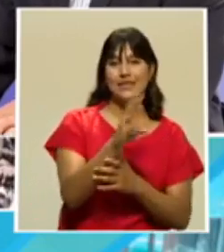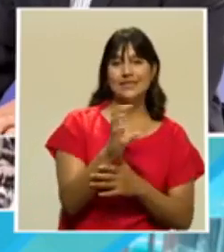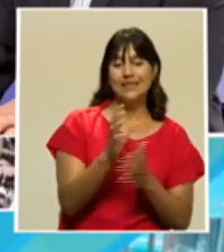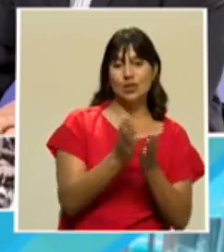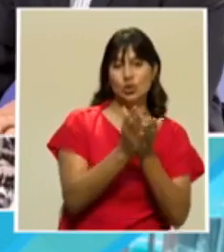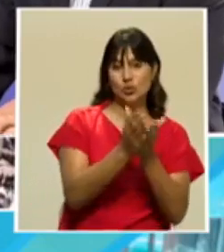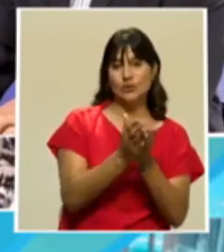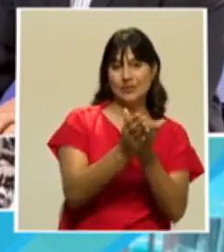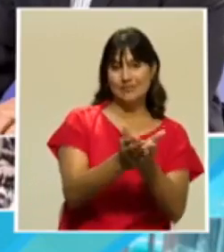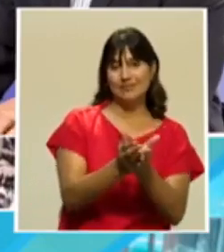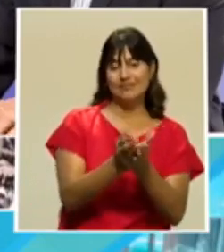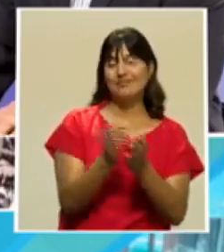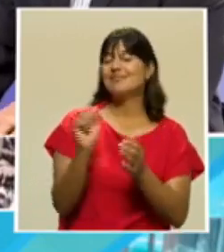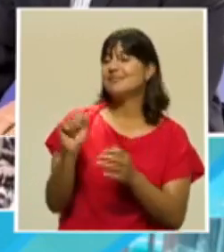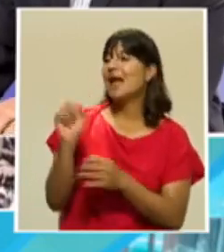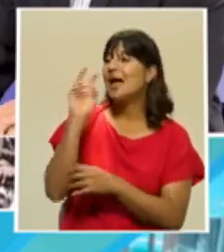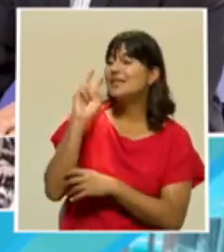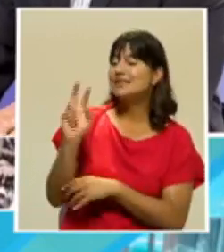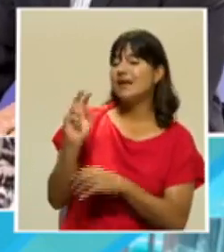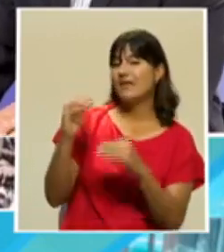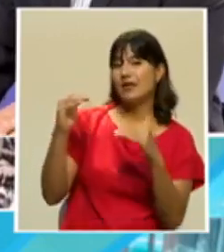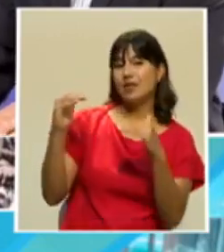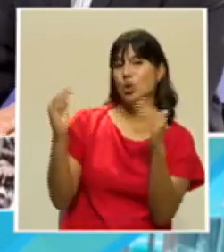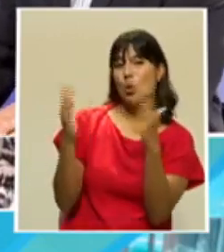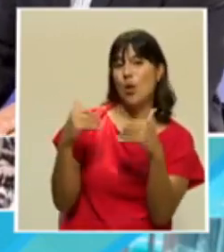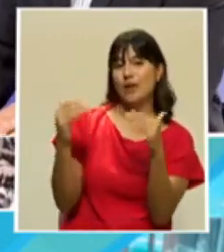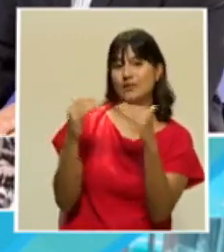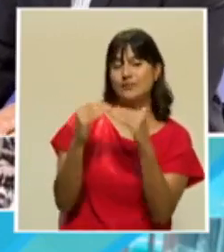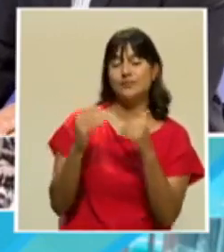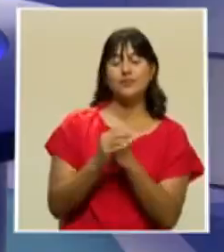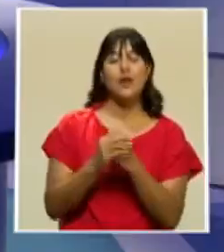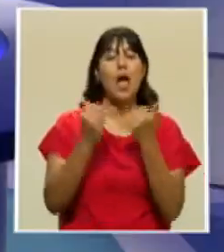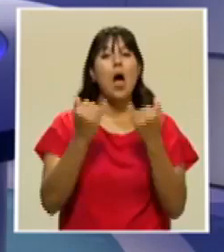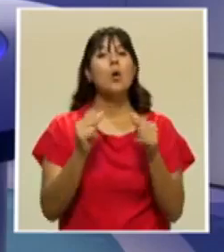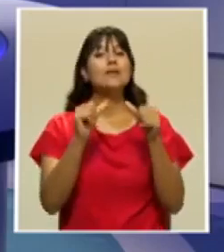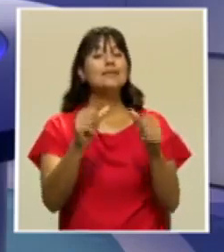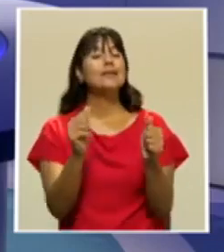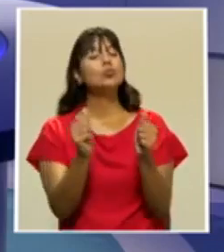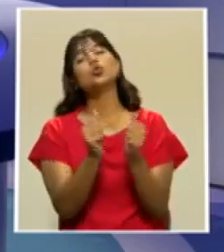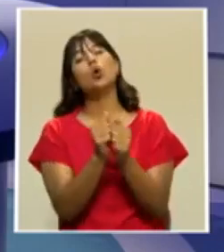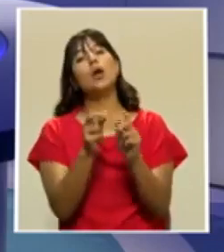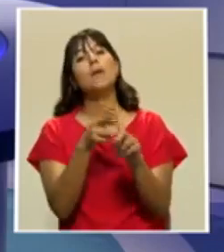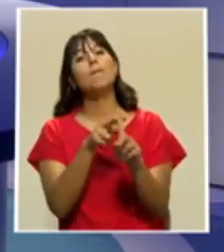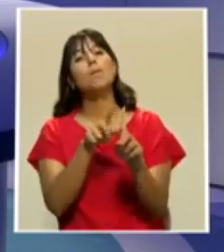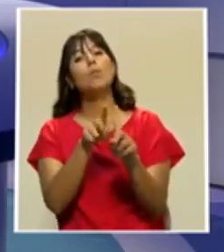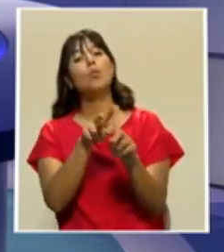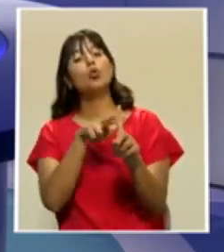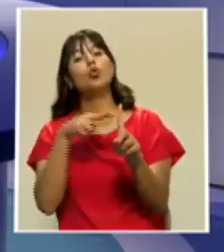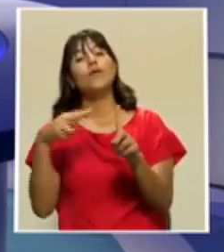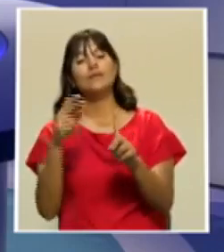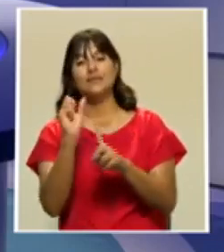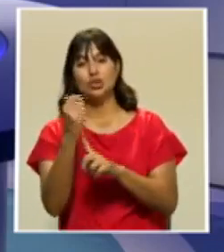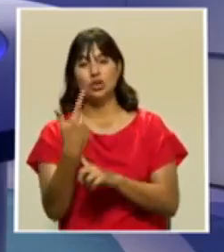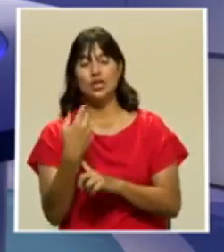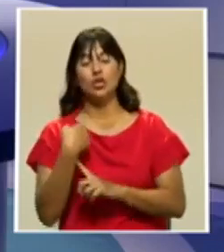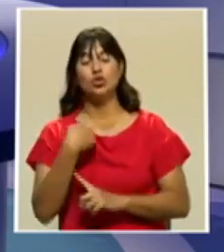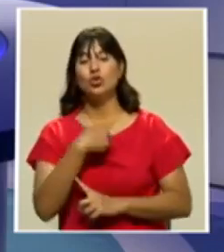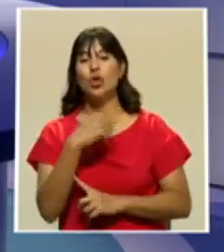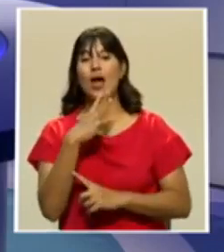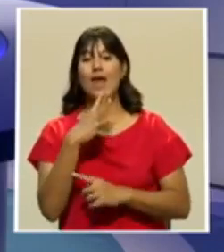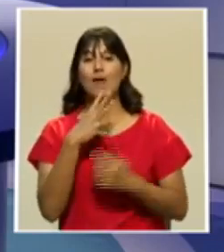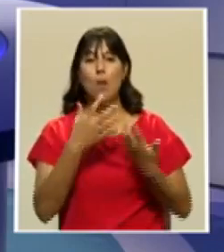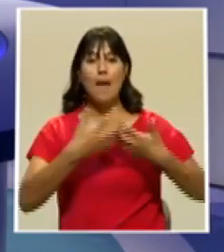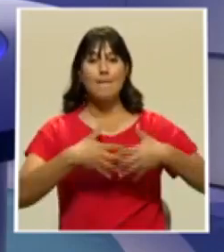de la que estábamos hablando. Ahora sigamos con el lado social. Estamos hablando de las peladoras de